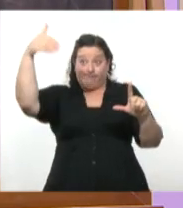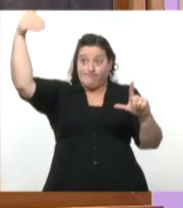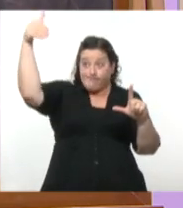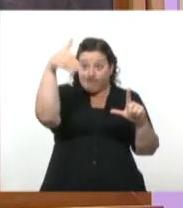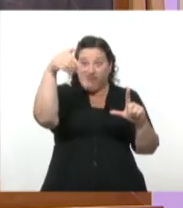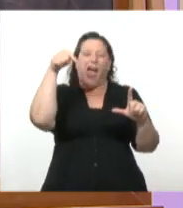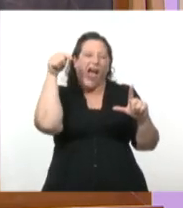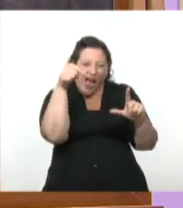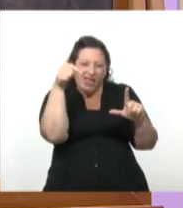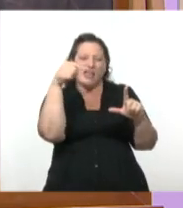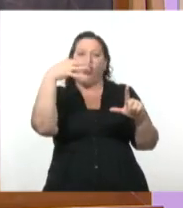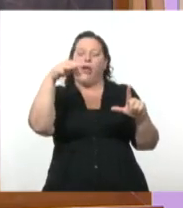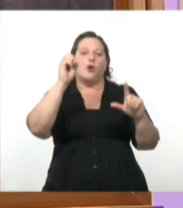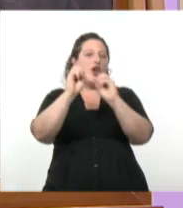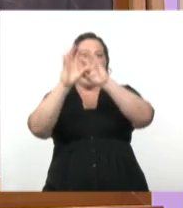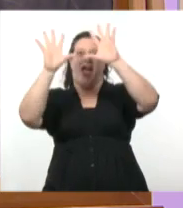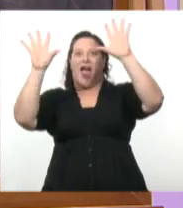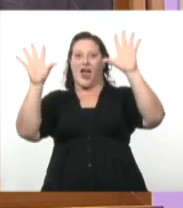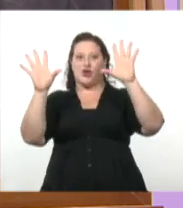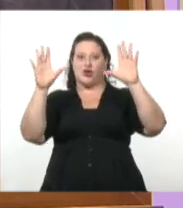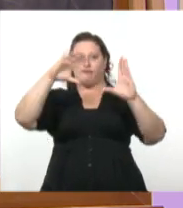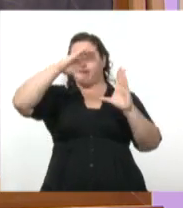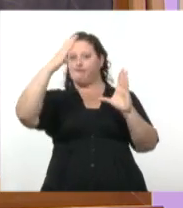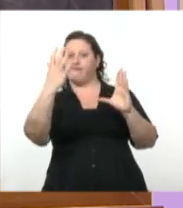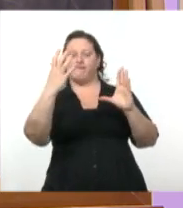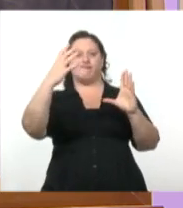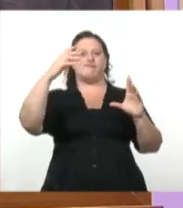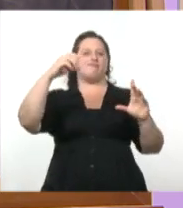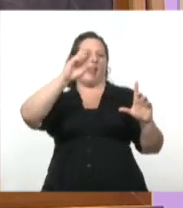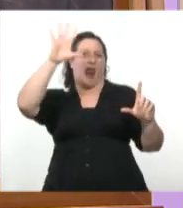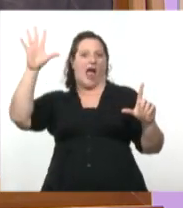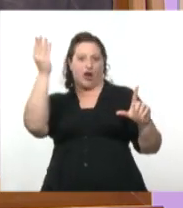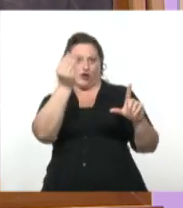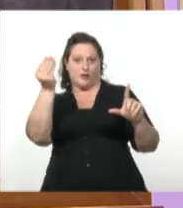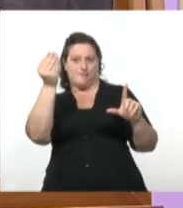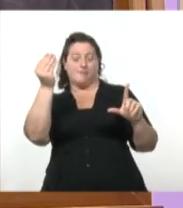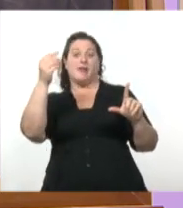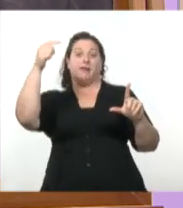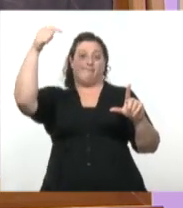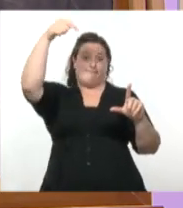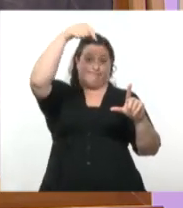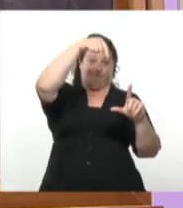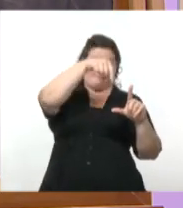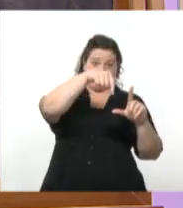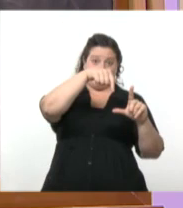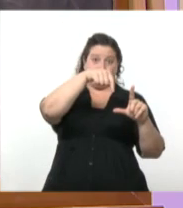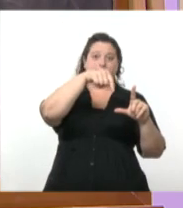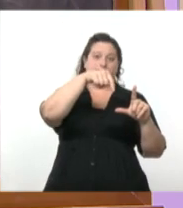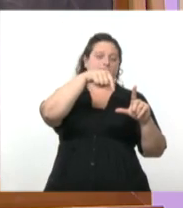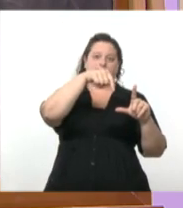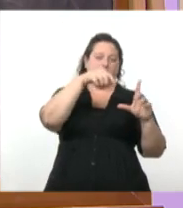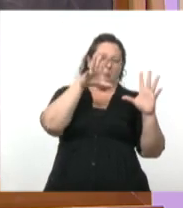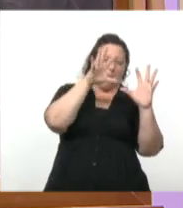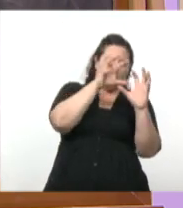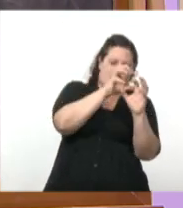más clara va a ser, que sería por acá. A medida que me voy alejando, lo que va a empezar a pasar es que esto